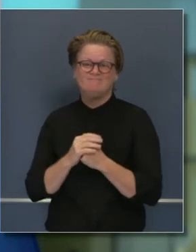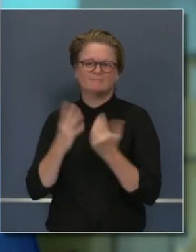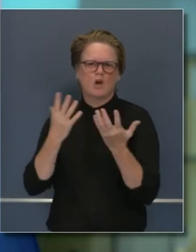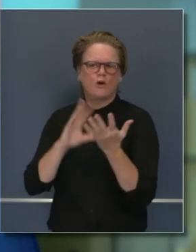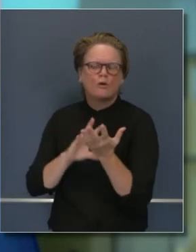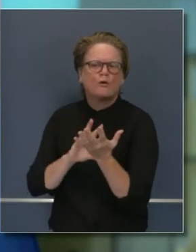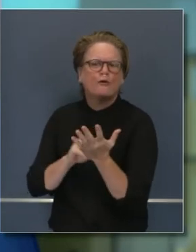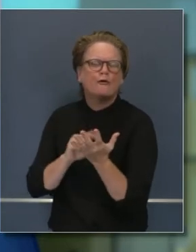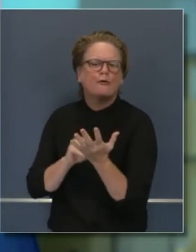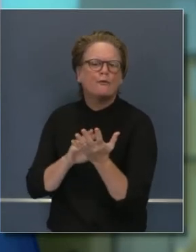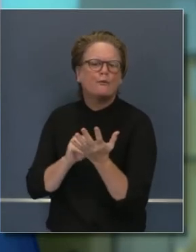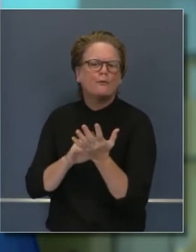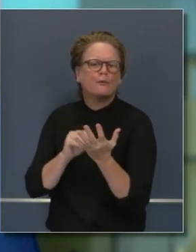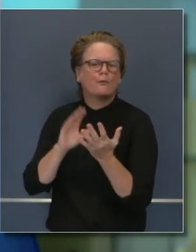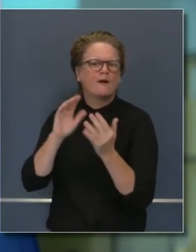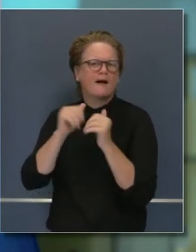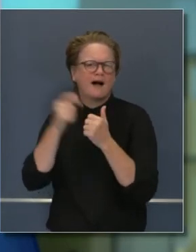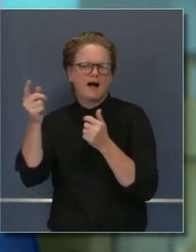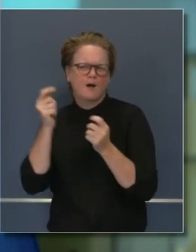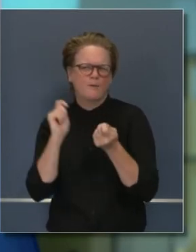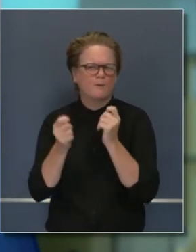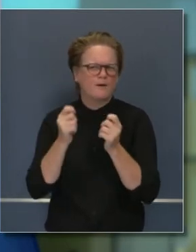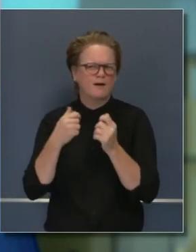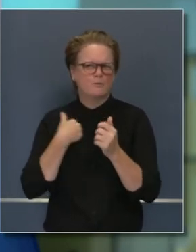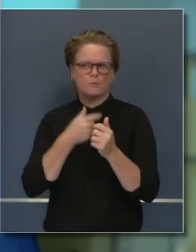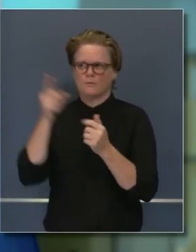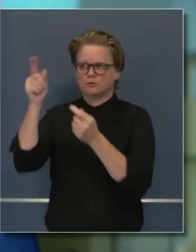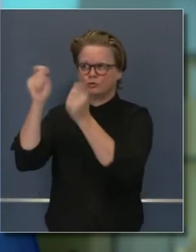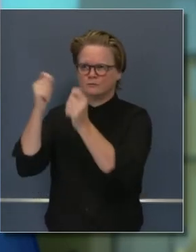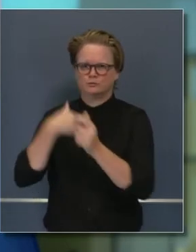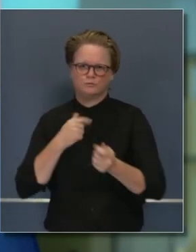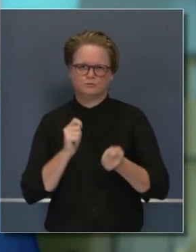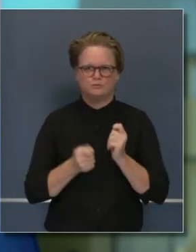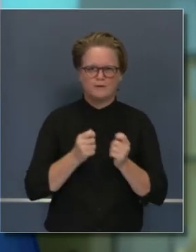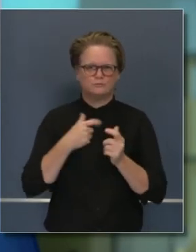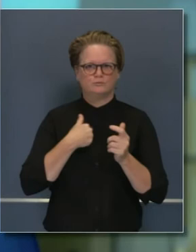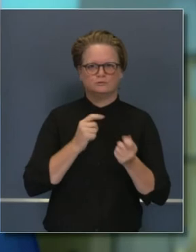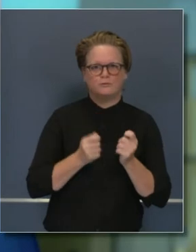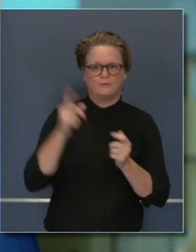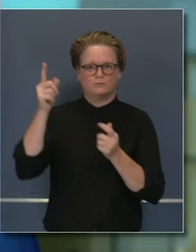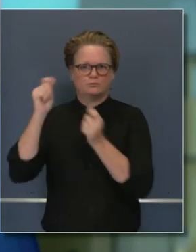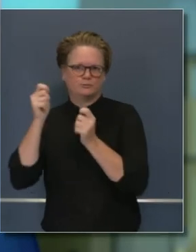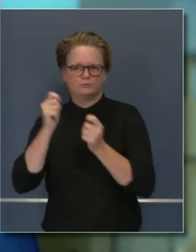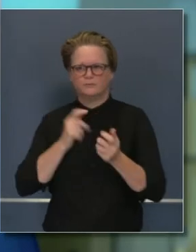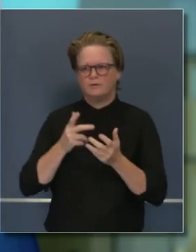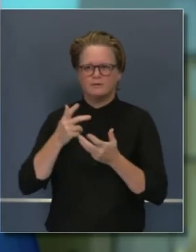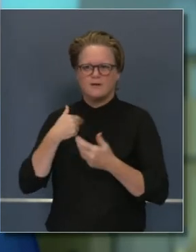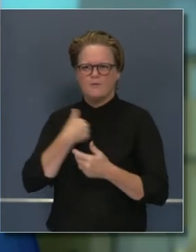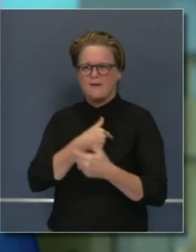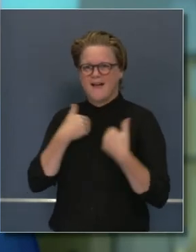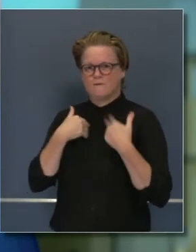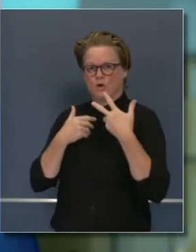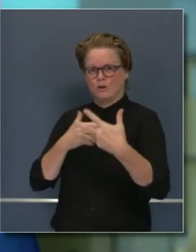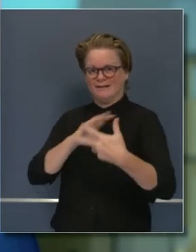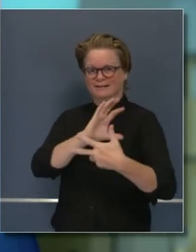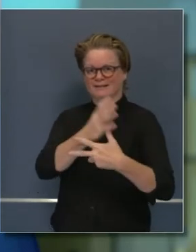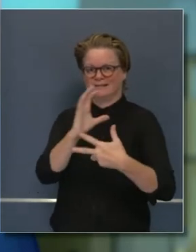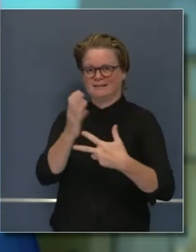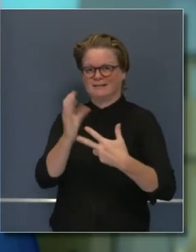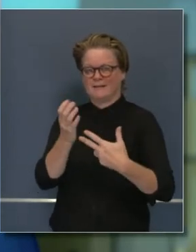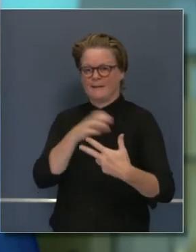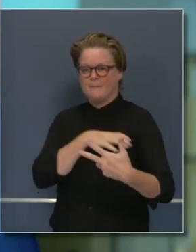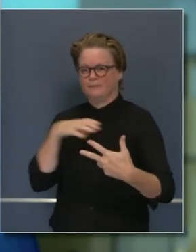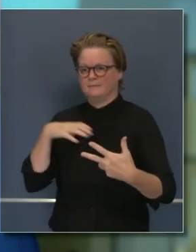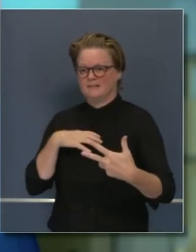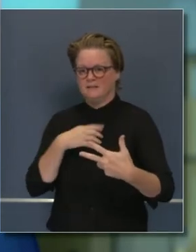podría cambiar o tal vez no cambiar, para estar preparados para esto. Y si lo estaremos los tres comités que nos